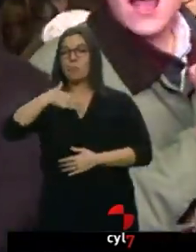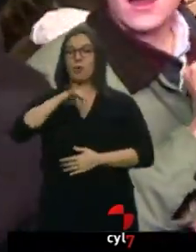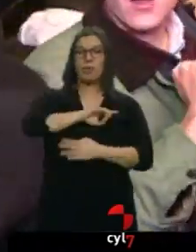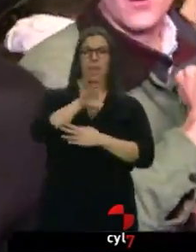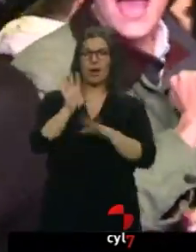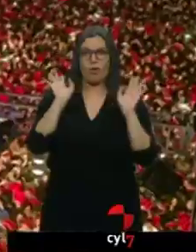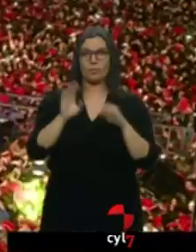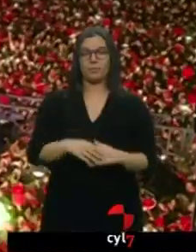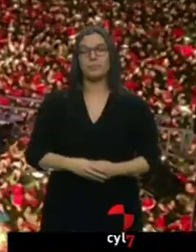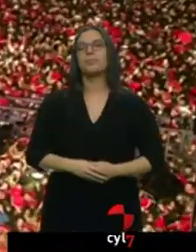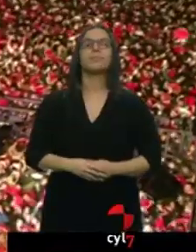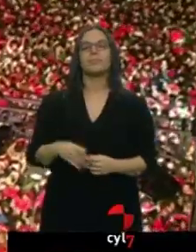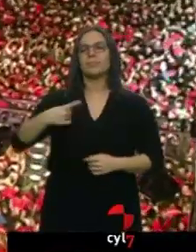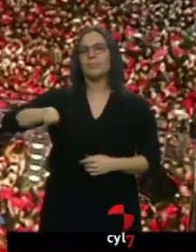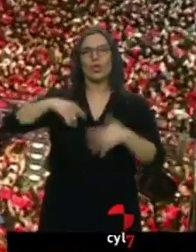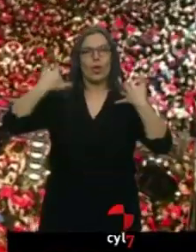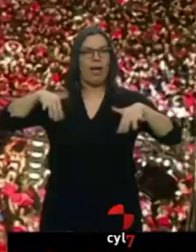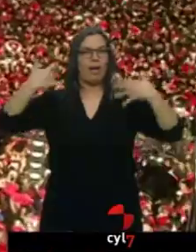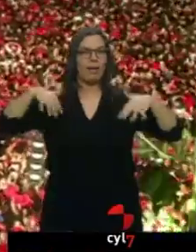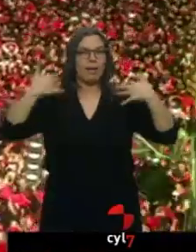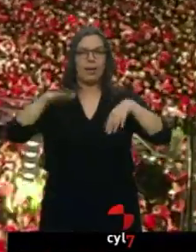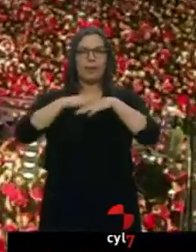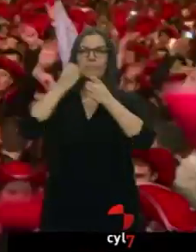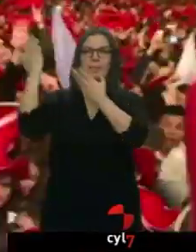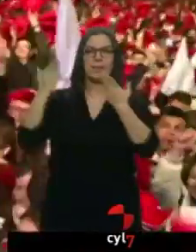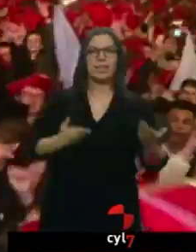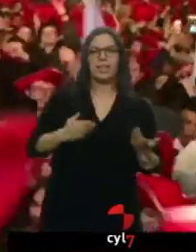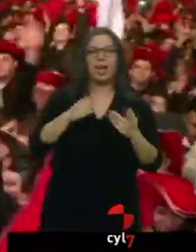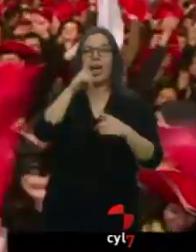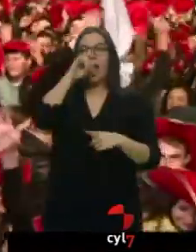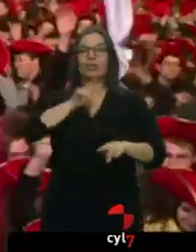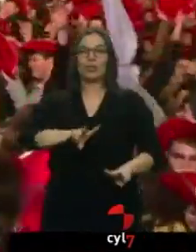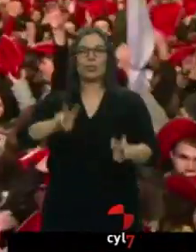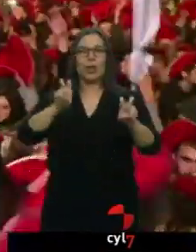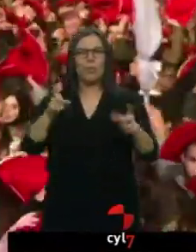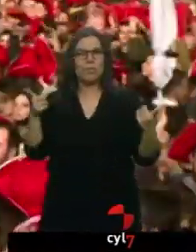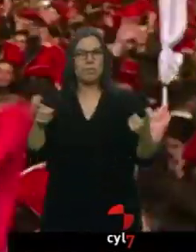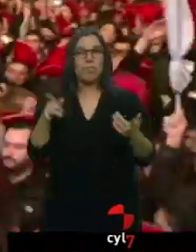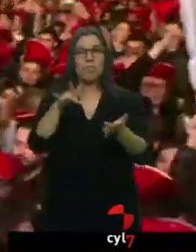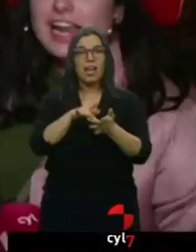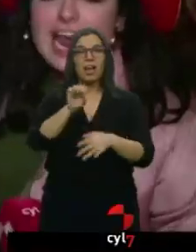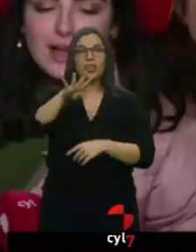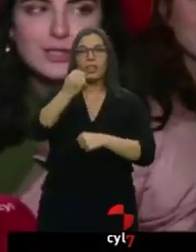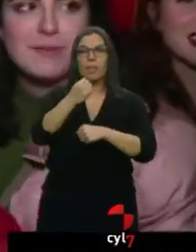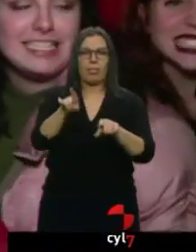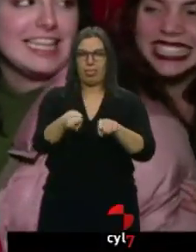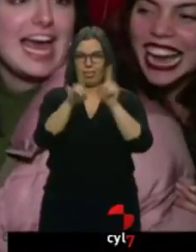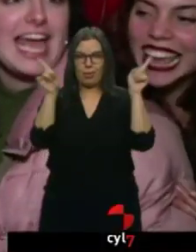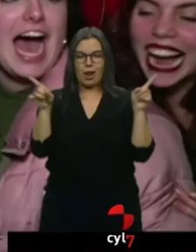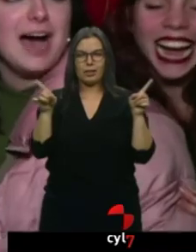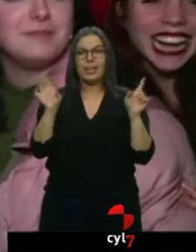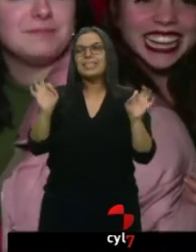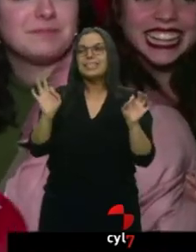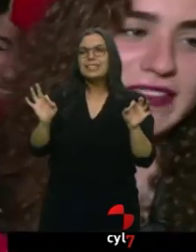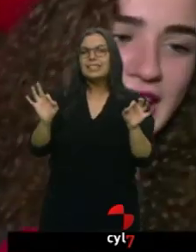¡Alegría desbocada para dar la bienvenida al Año Nuevo! ¿Cómo? Que estamos a 14 de diciembre. Ya, ya, pero esto es... ¡Asturias, Javier